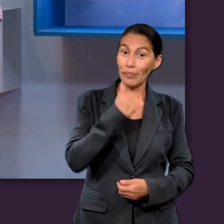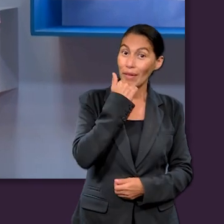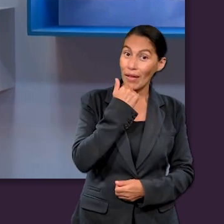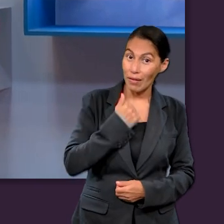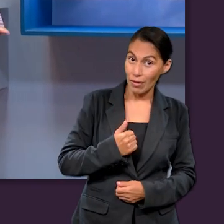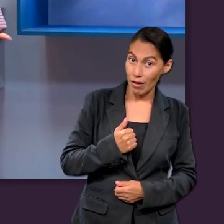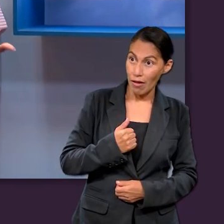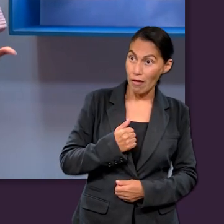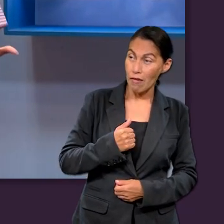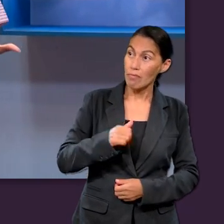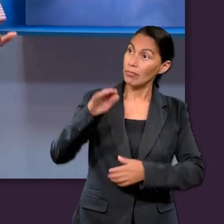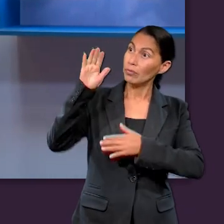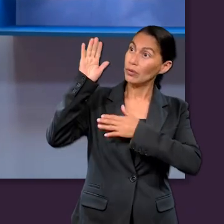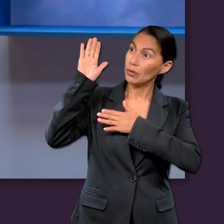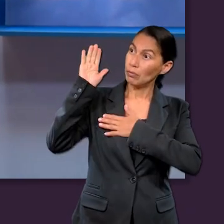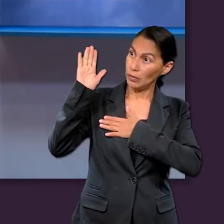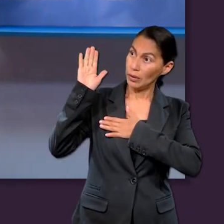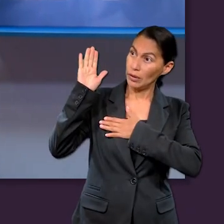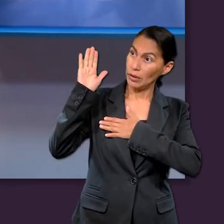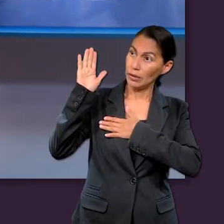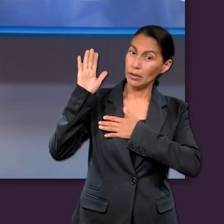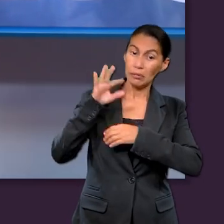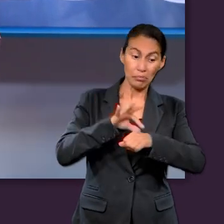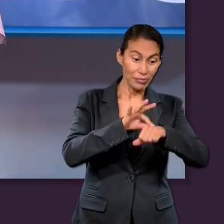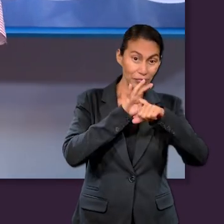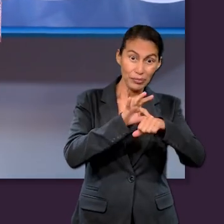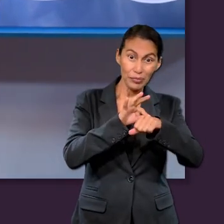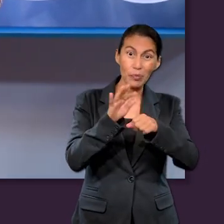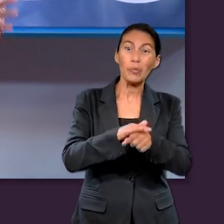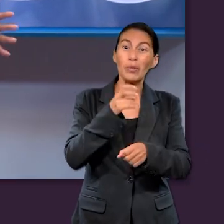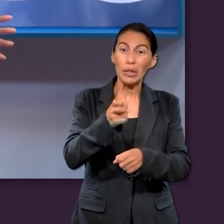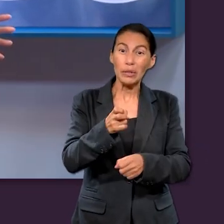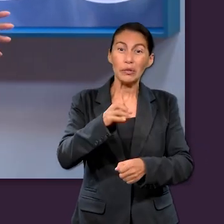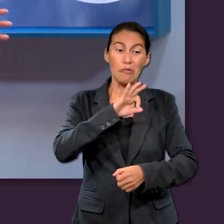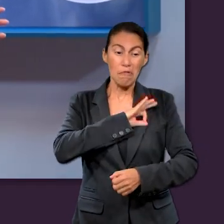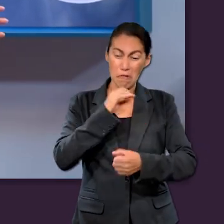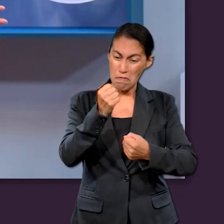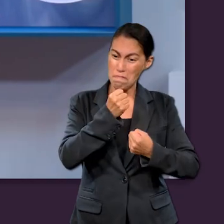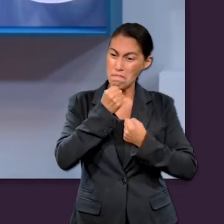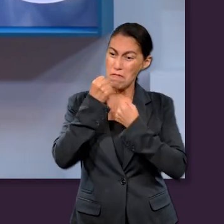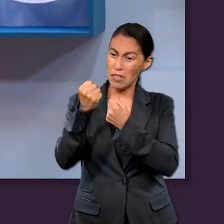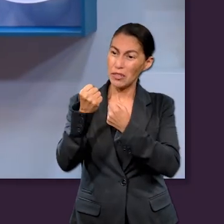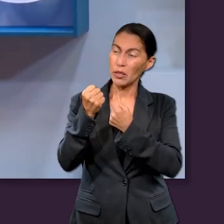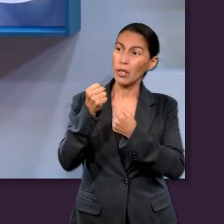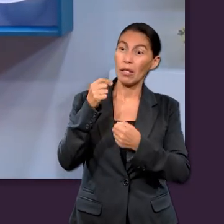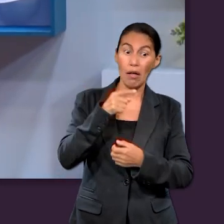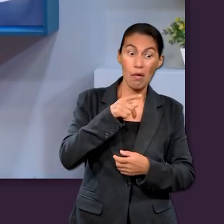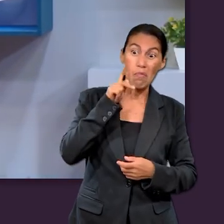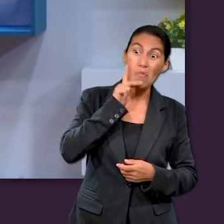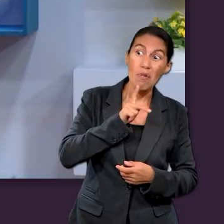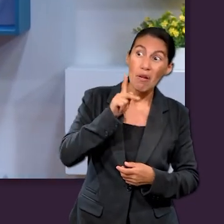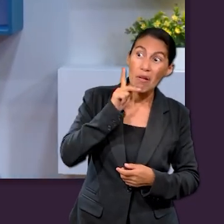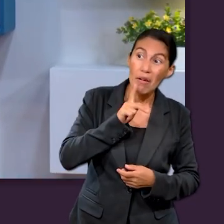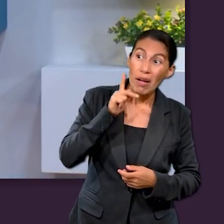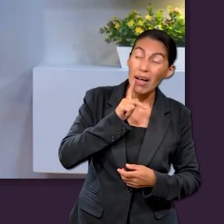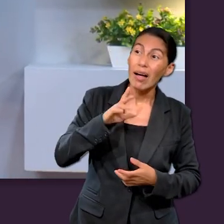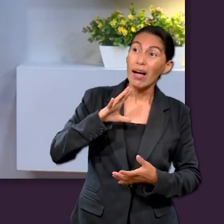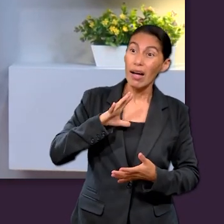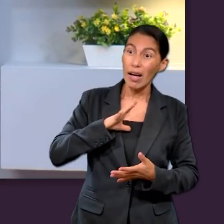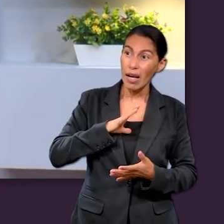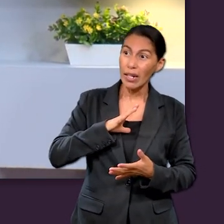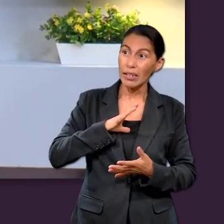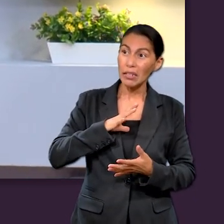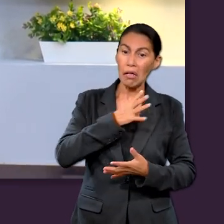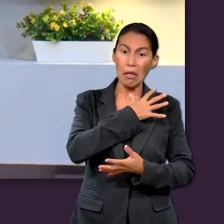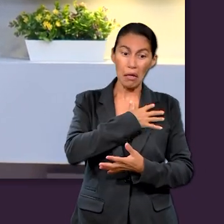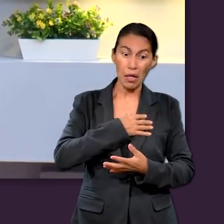Por la fe a Abraham, cuando fue probado, ofreció a Isaac, y el que había recibido las promesas,